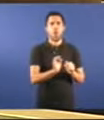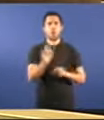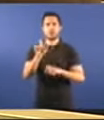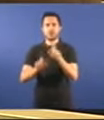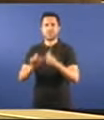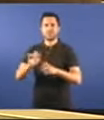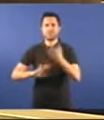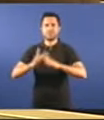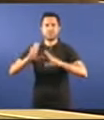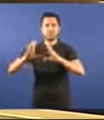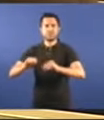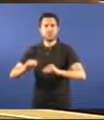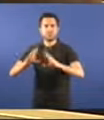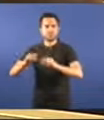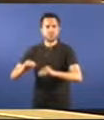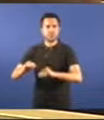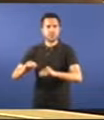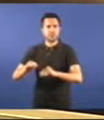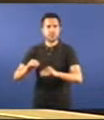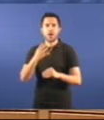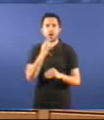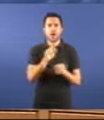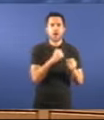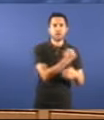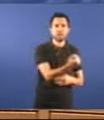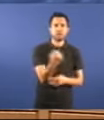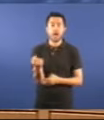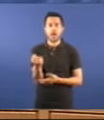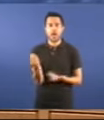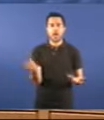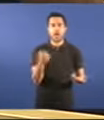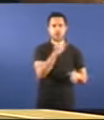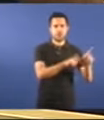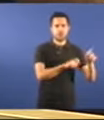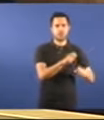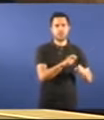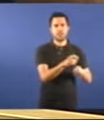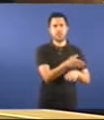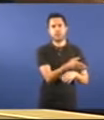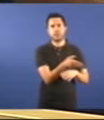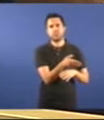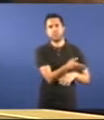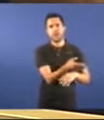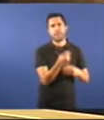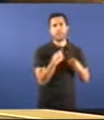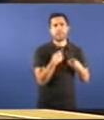dos que atentan contra a vida o patrimonio dos galegos ou